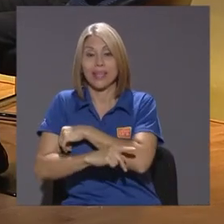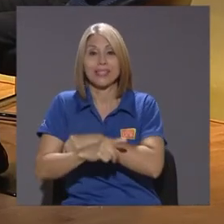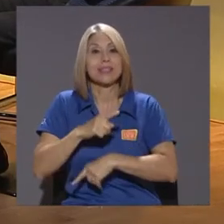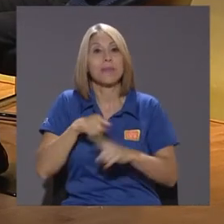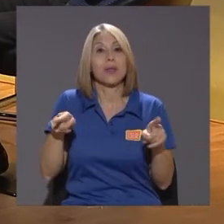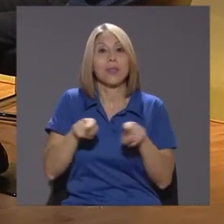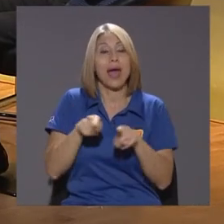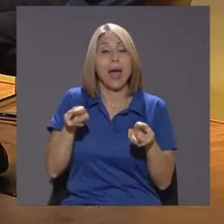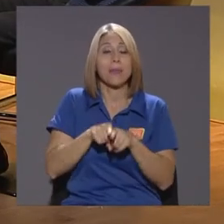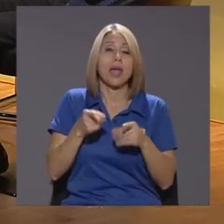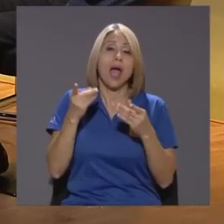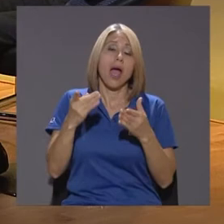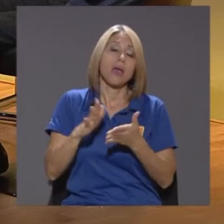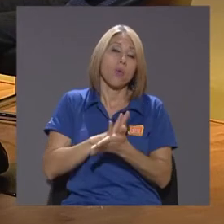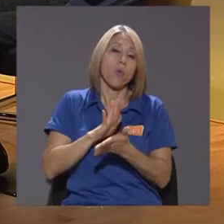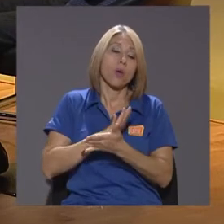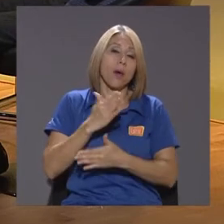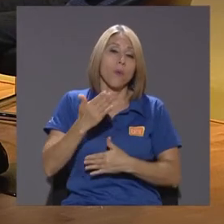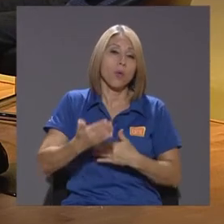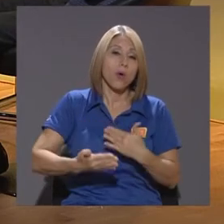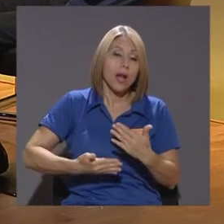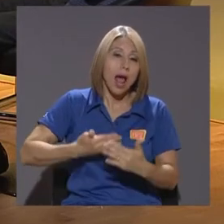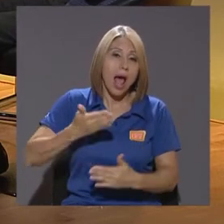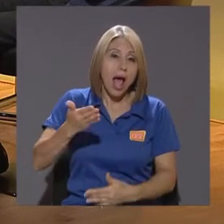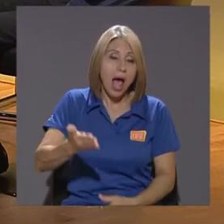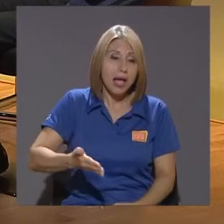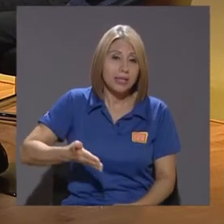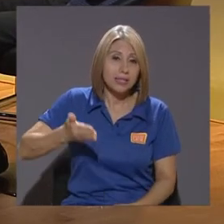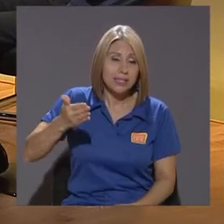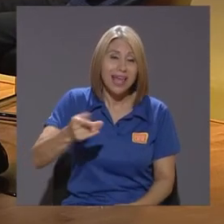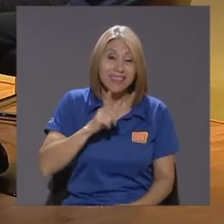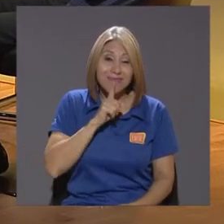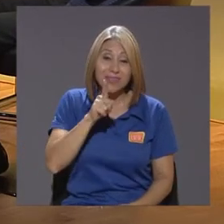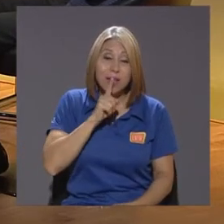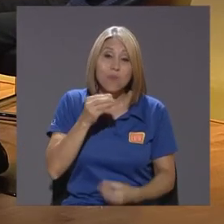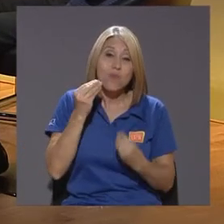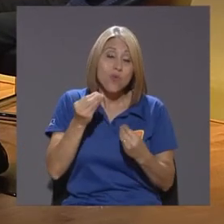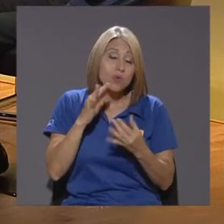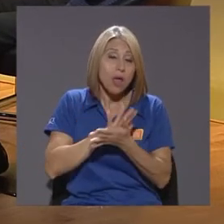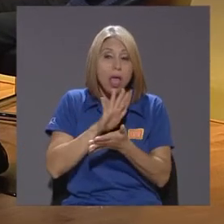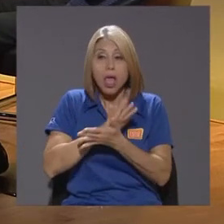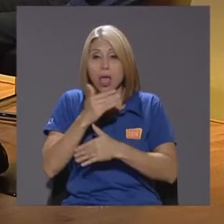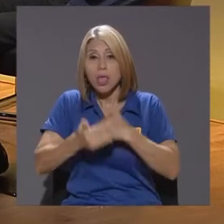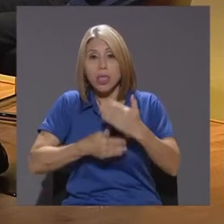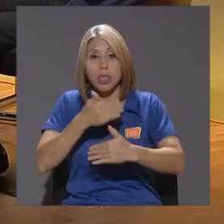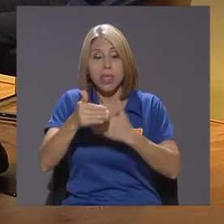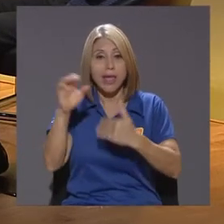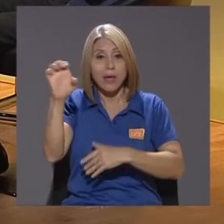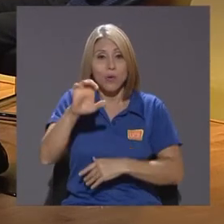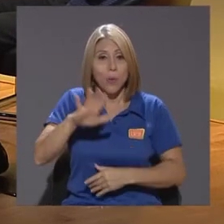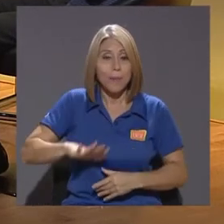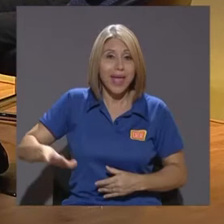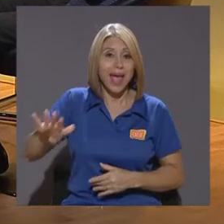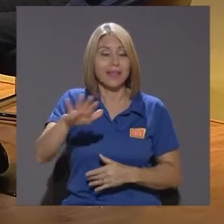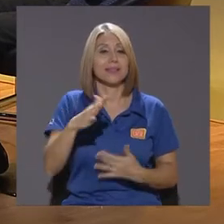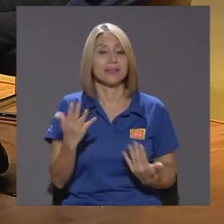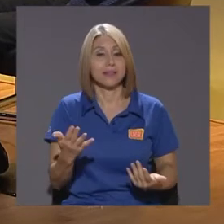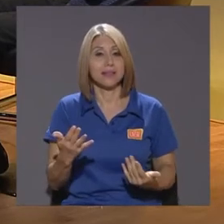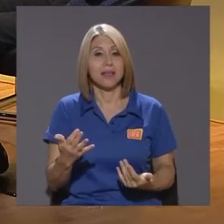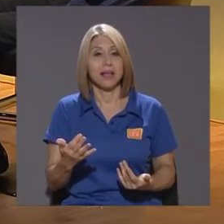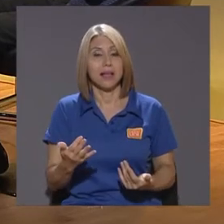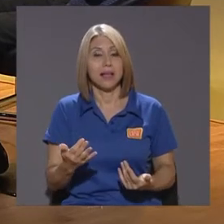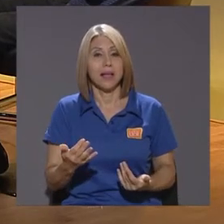Burocracia Inmensa Lo cual No hay De tener Razón Es muy Grande La Burocracia Europea De Gobierno Europea